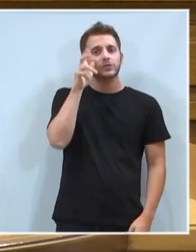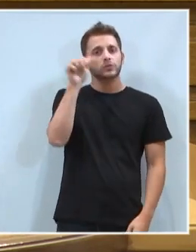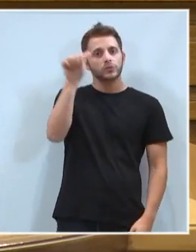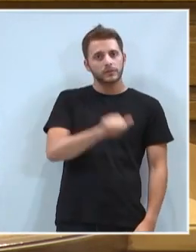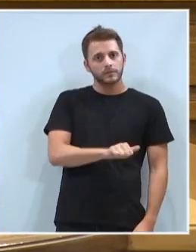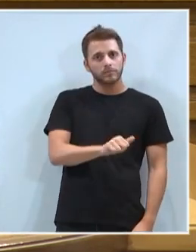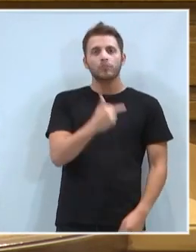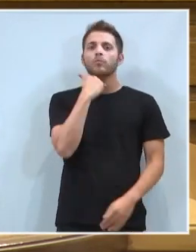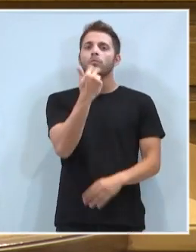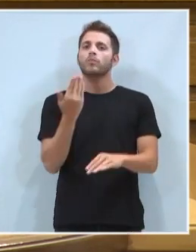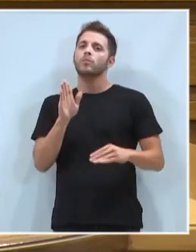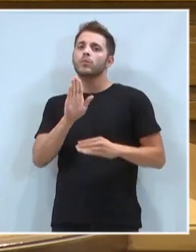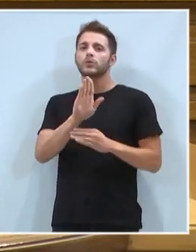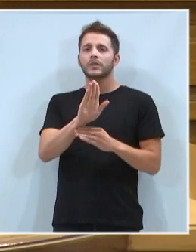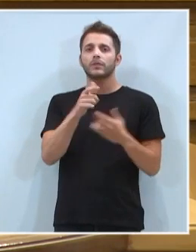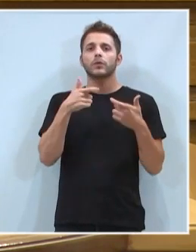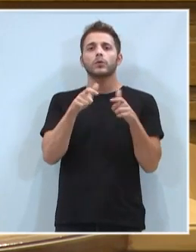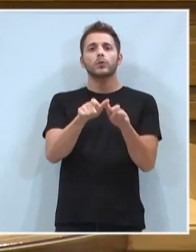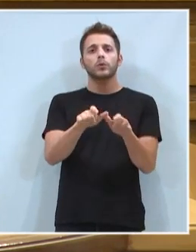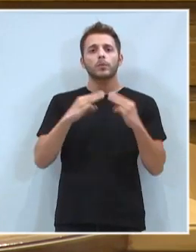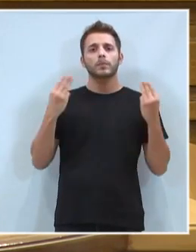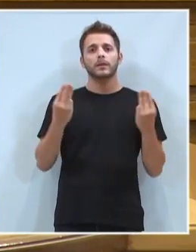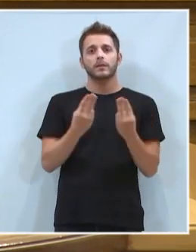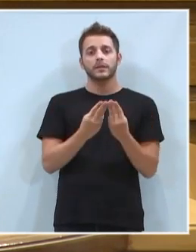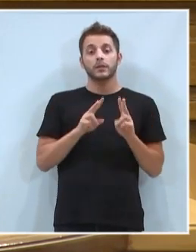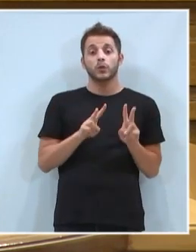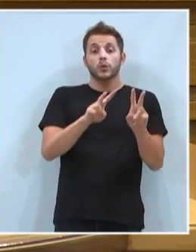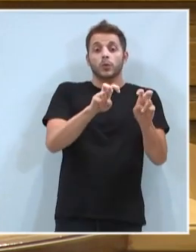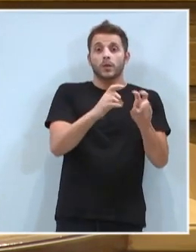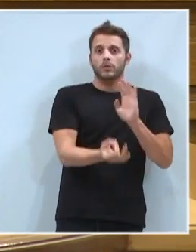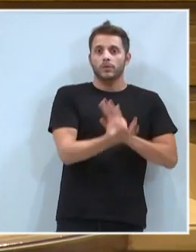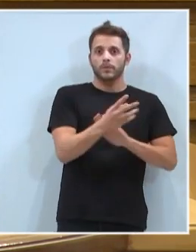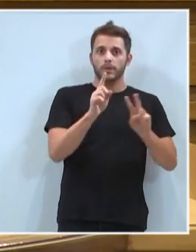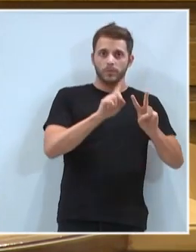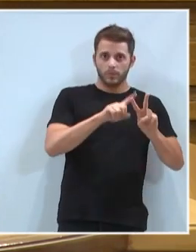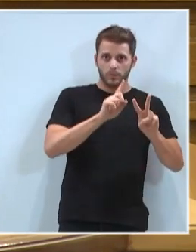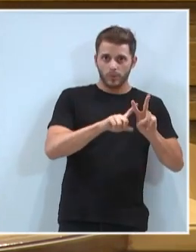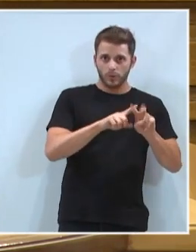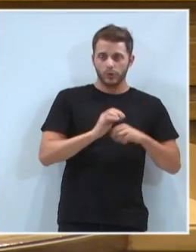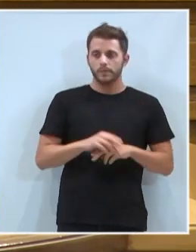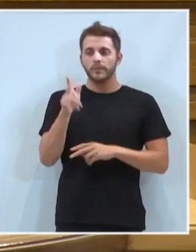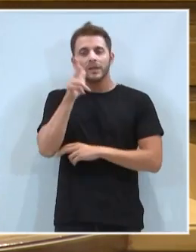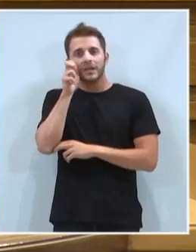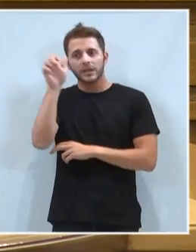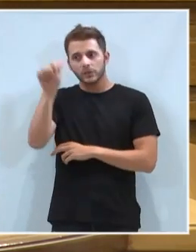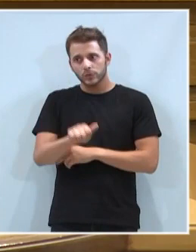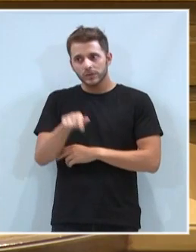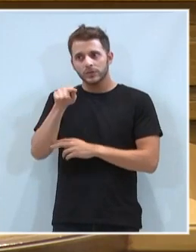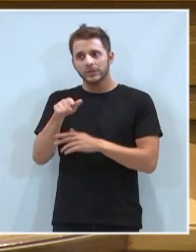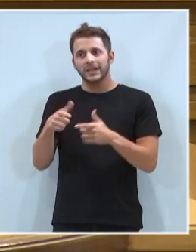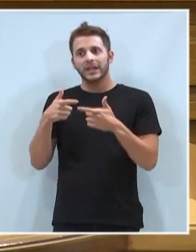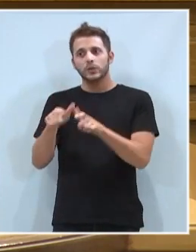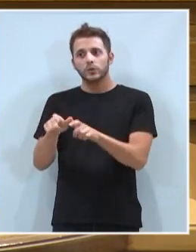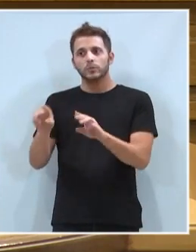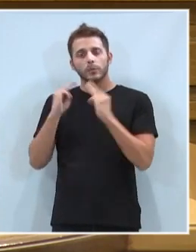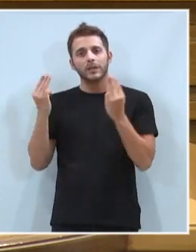portavoz del nuevo Grupo Parlamentario en estas Cortes, a Vox, y escuchando al señor Núñez,